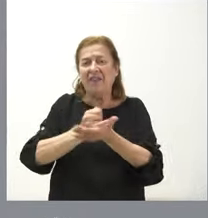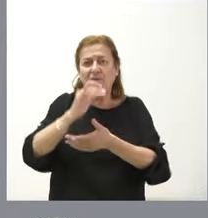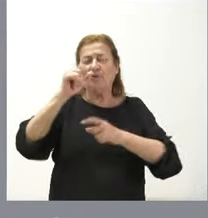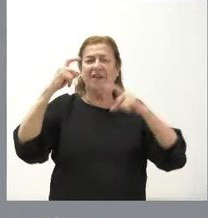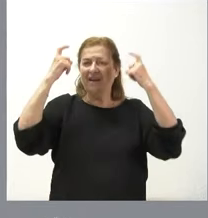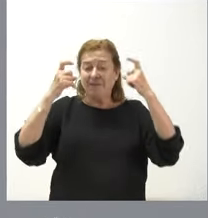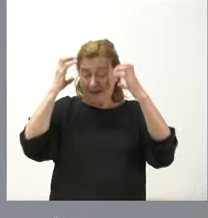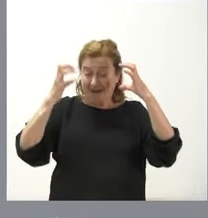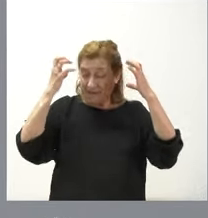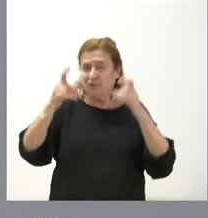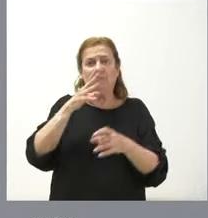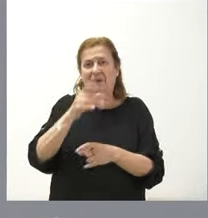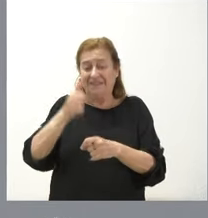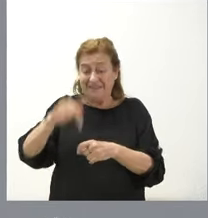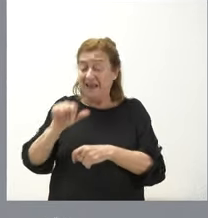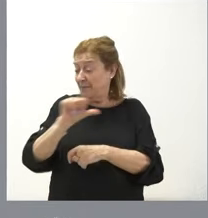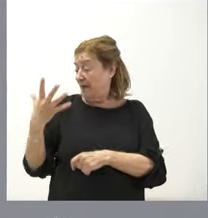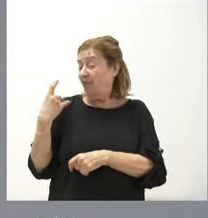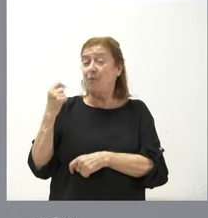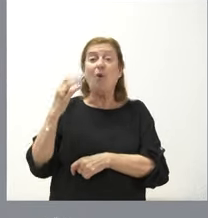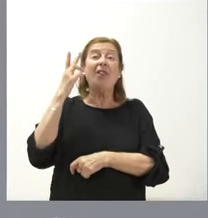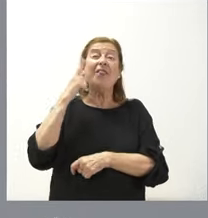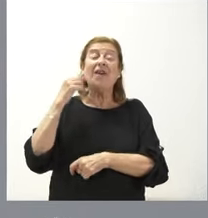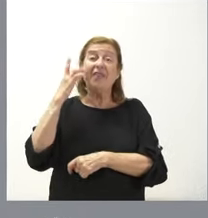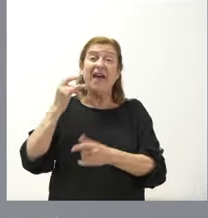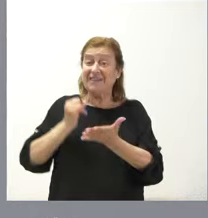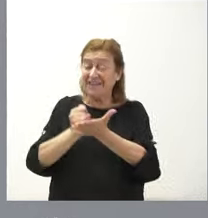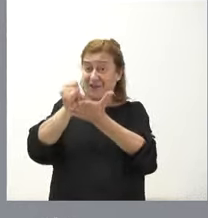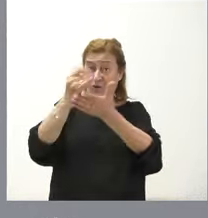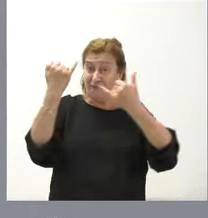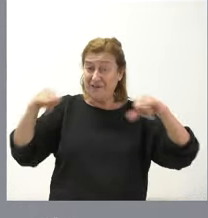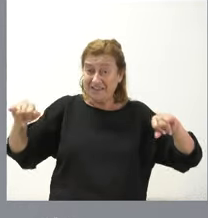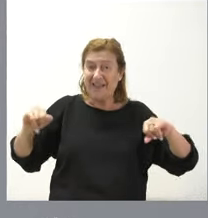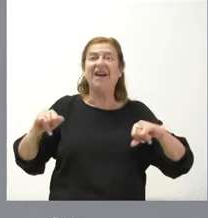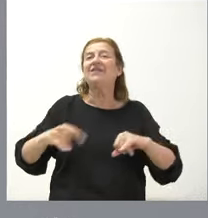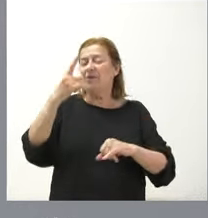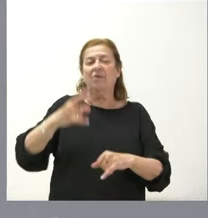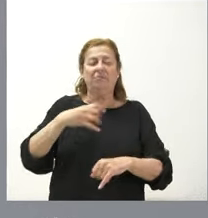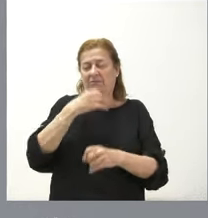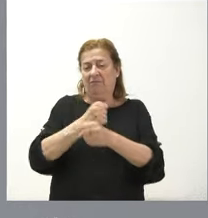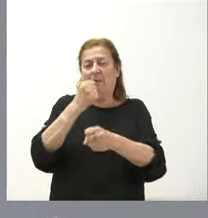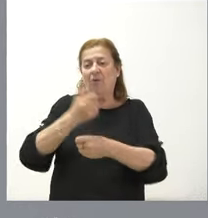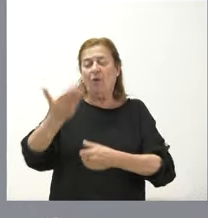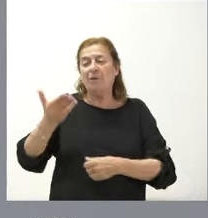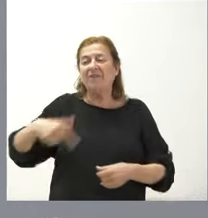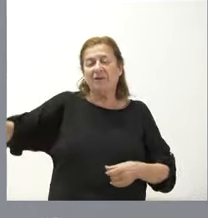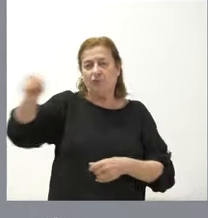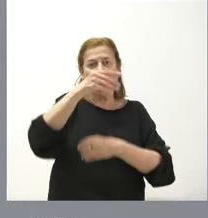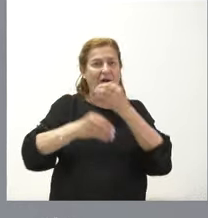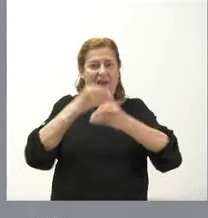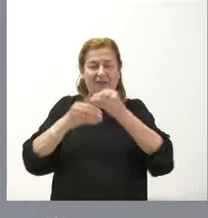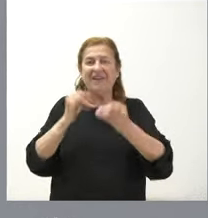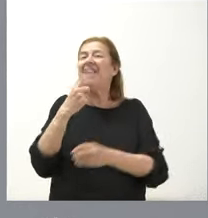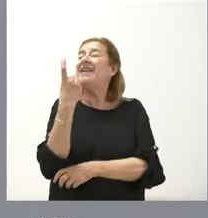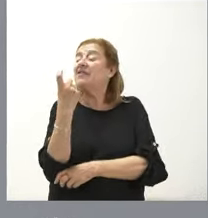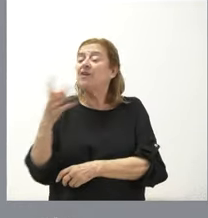semana justo además ha sido el día de San Isidro y es una excelente ocasión desde aquí para poner en valor el trabajo de agricultores y ganaderos el papel que realizan y la necesidad de que